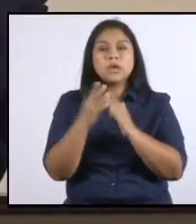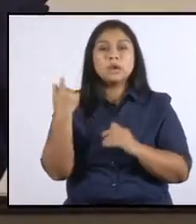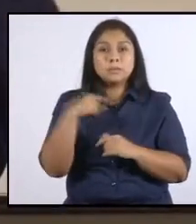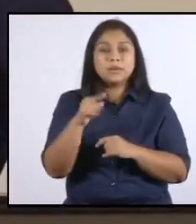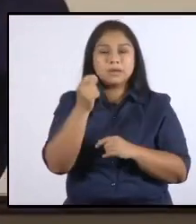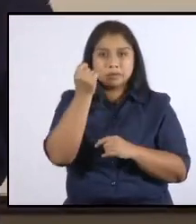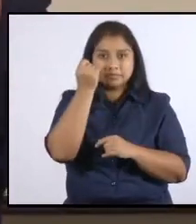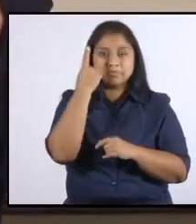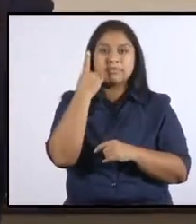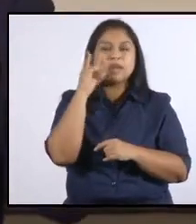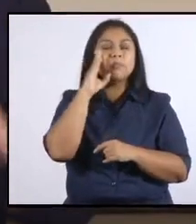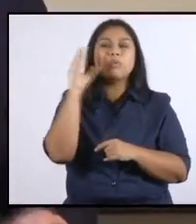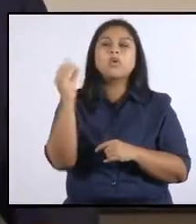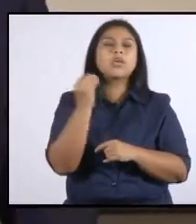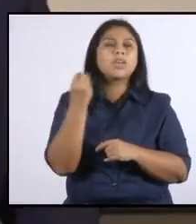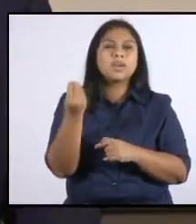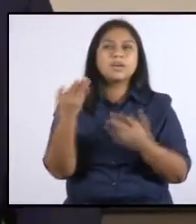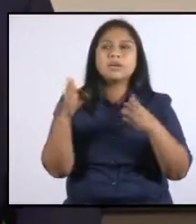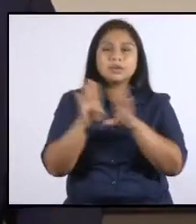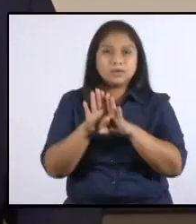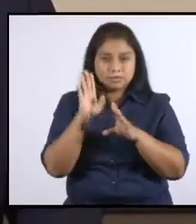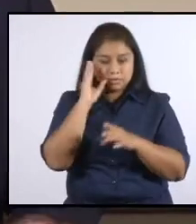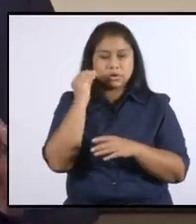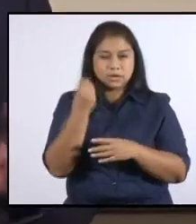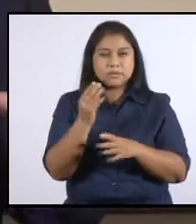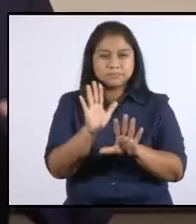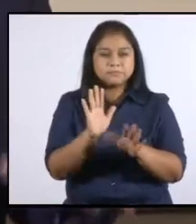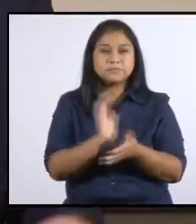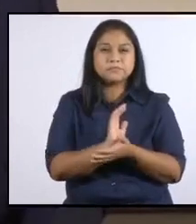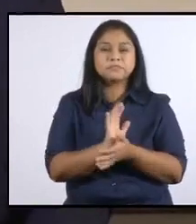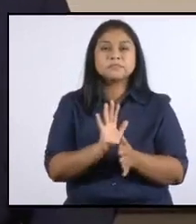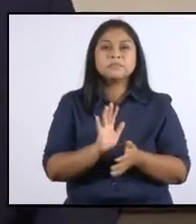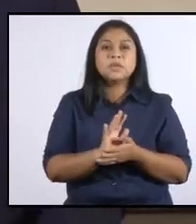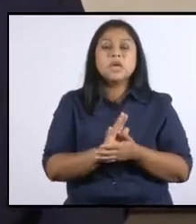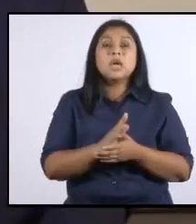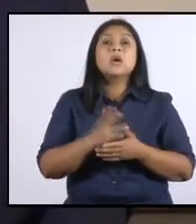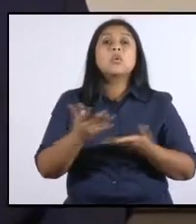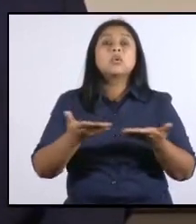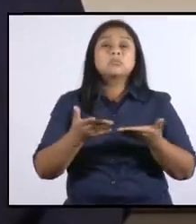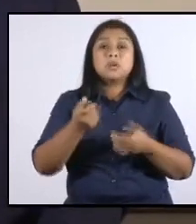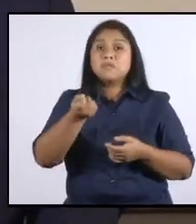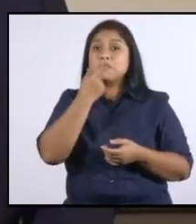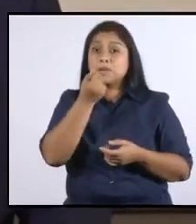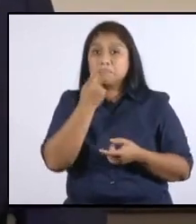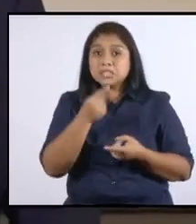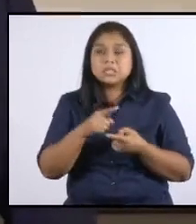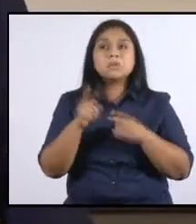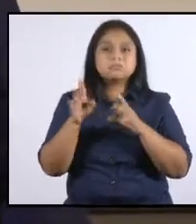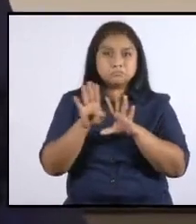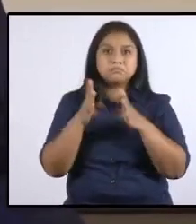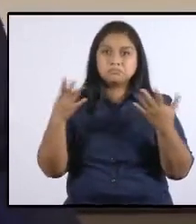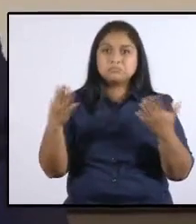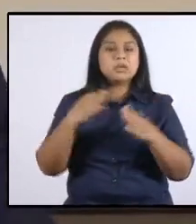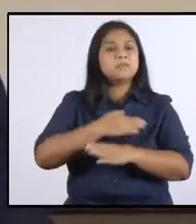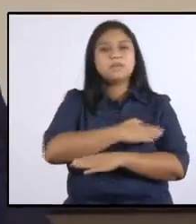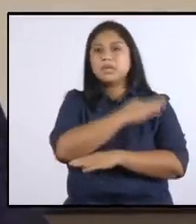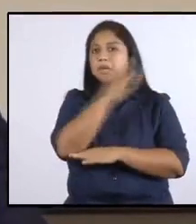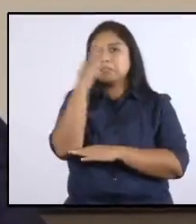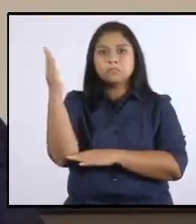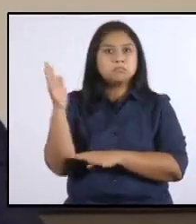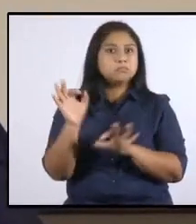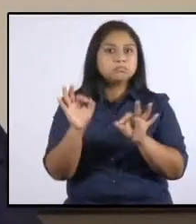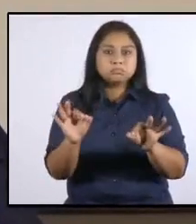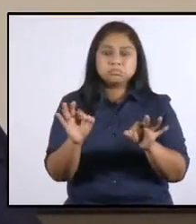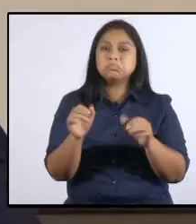que entendamos el porqué de este cierre. Con respecto al servicio de las farmacias, se mantendrán las 24 horas del día